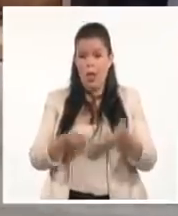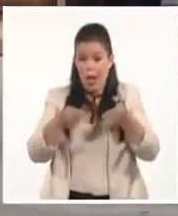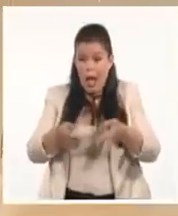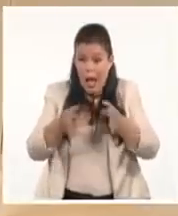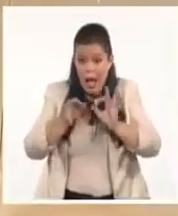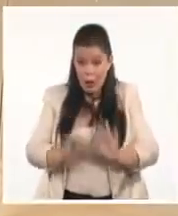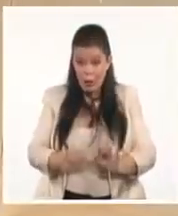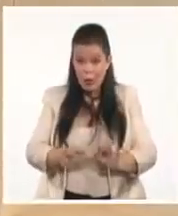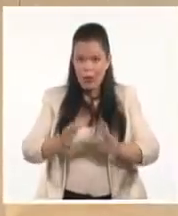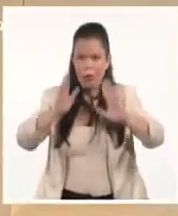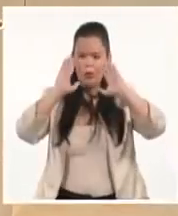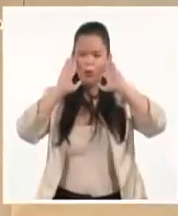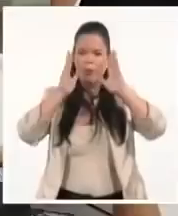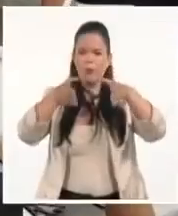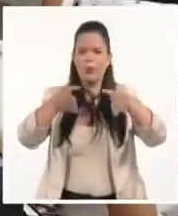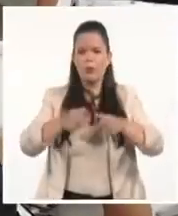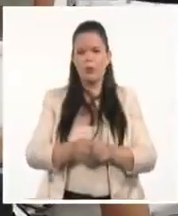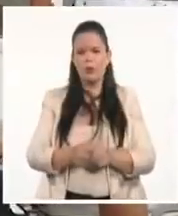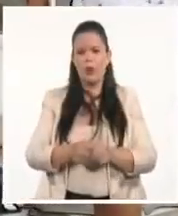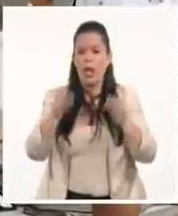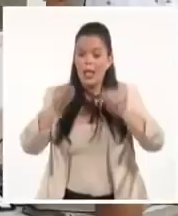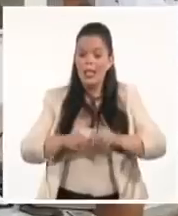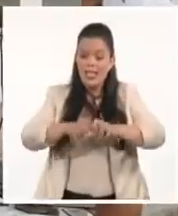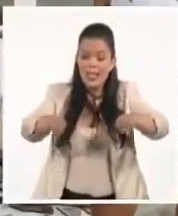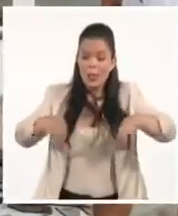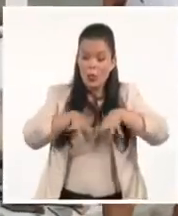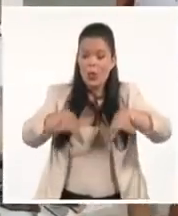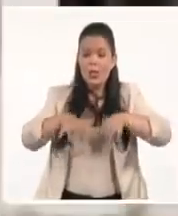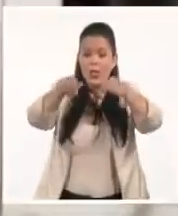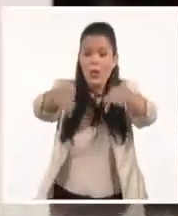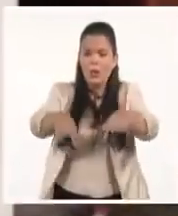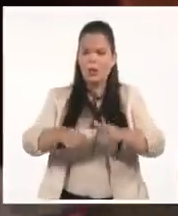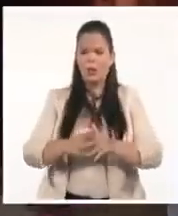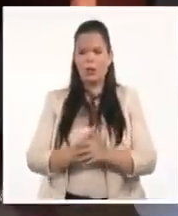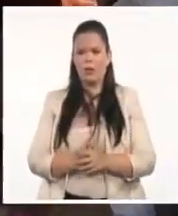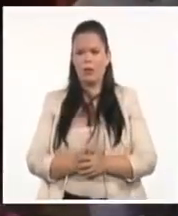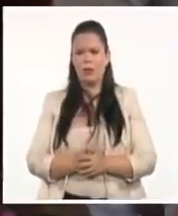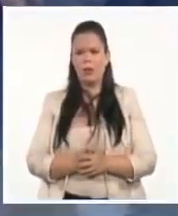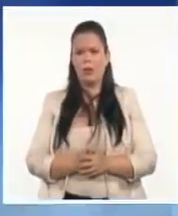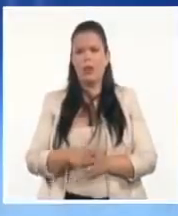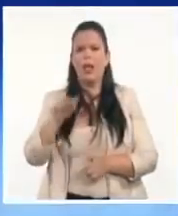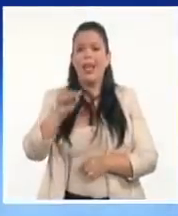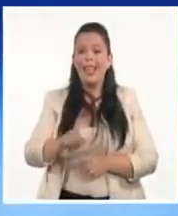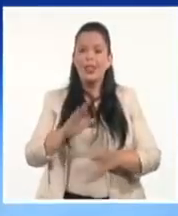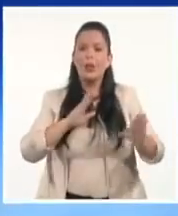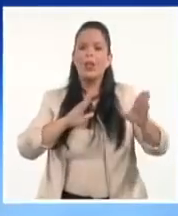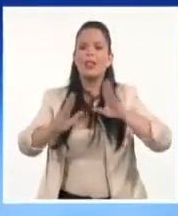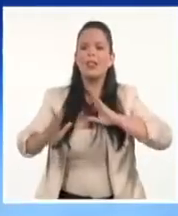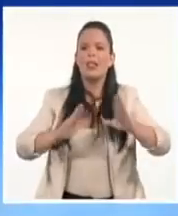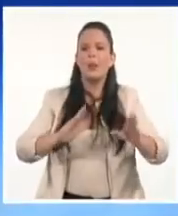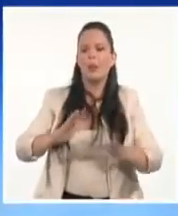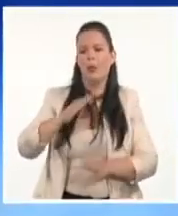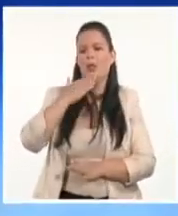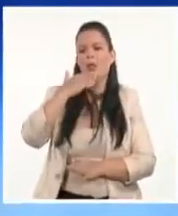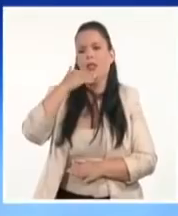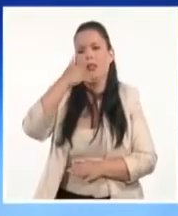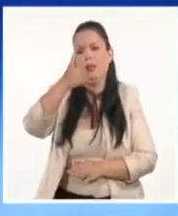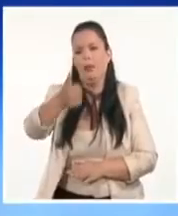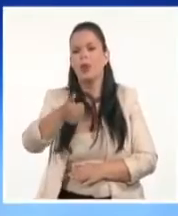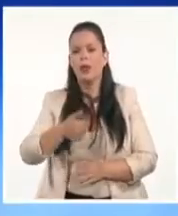ahora mismo aquí, entre nosotros. Es tiempo de sanar, sí, es verdad. Es tiempo de sanar heridas.